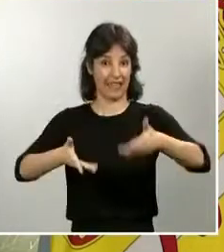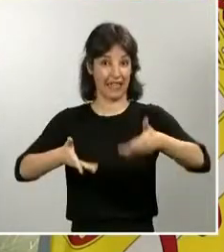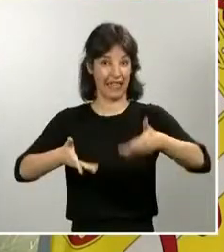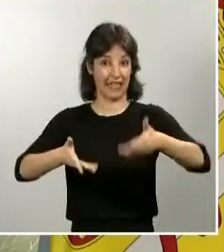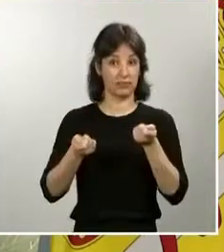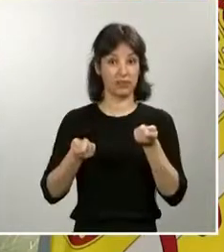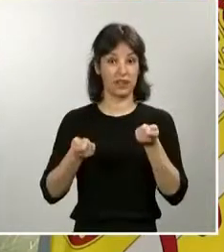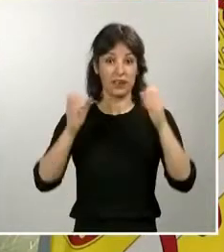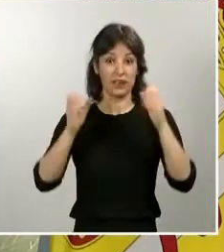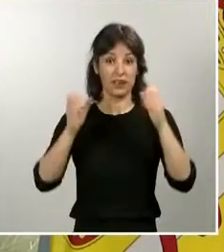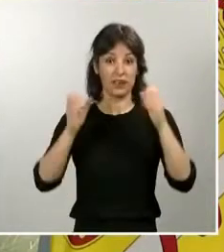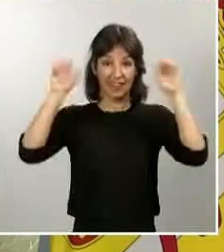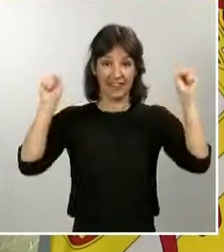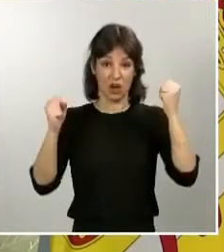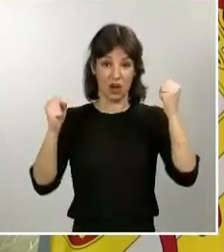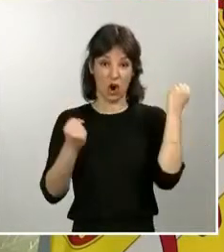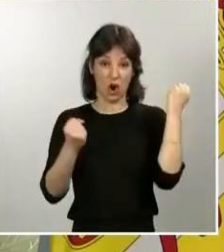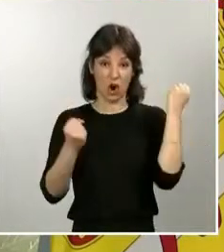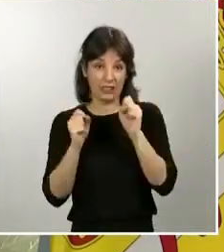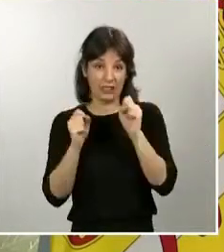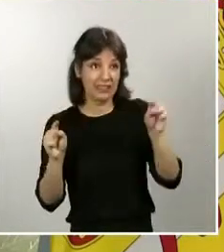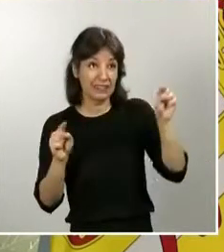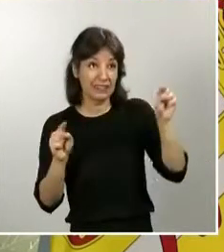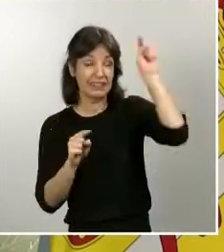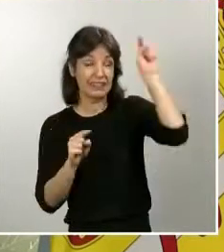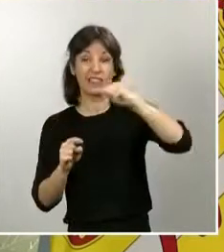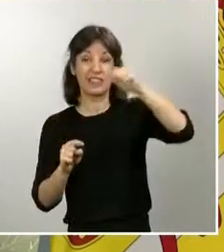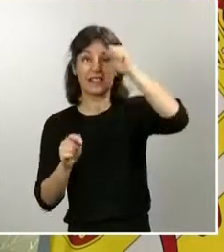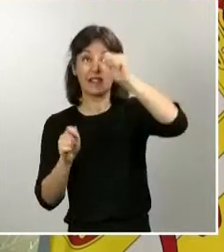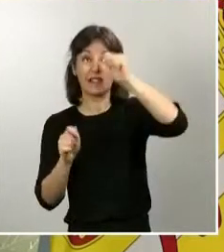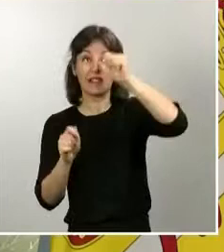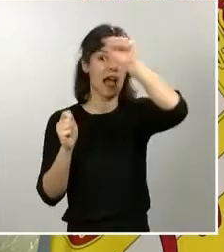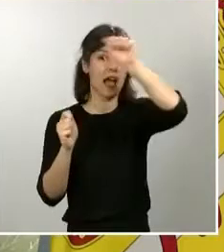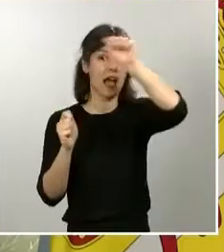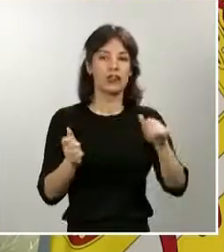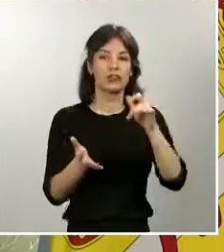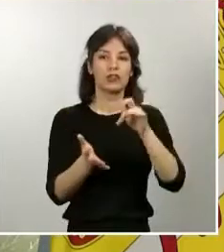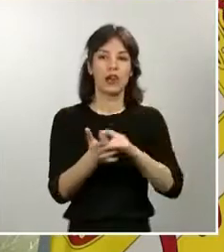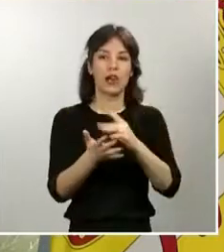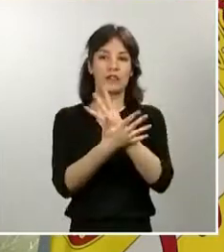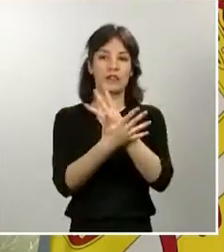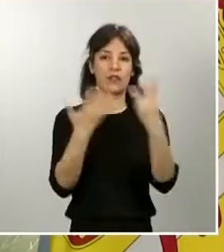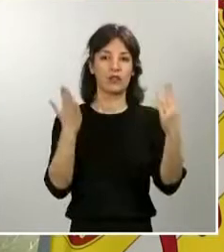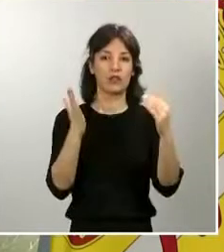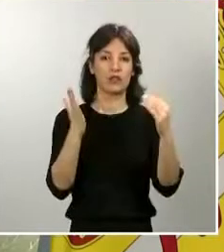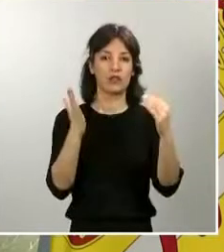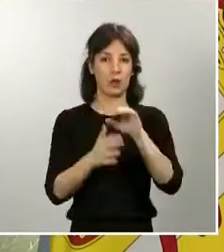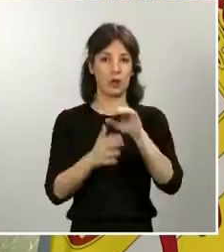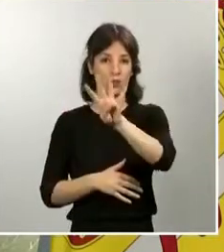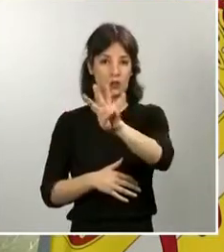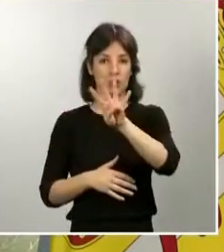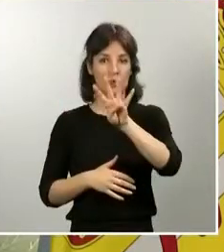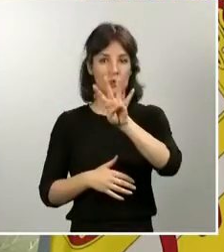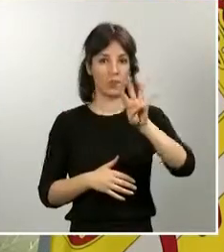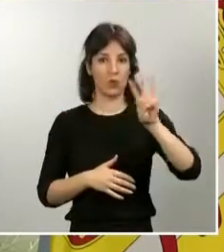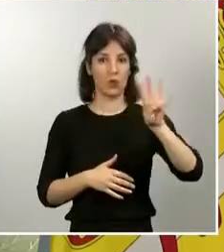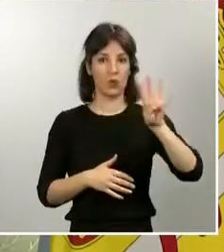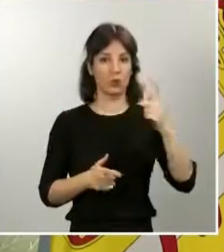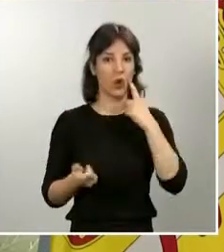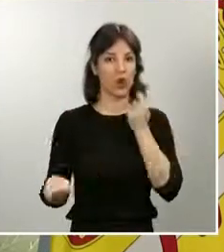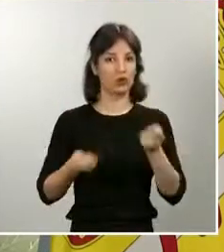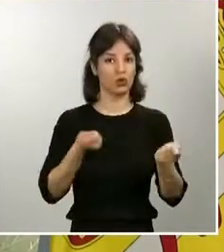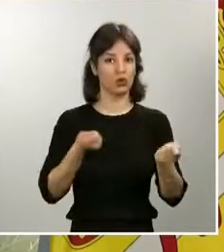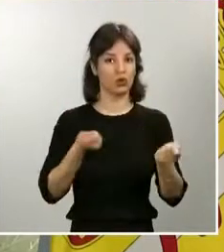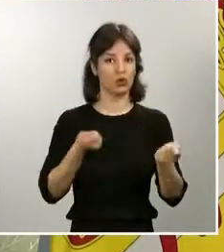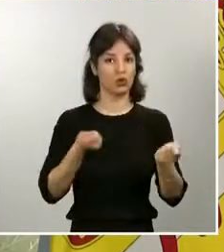a lo largo de este fin de semana, se han realizado 18.444 controles que han dado como resultado la